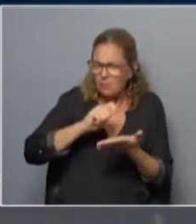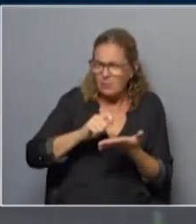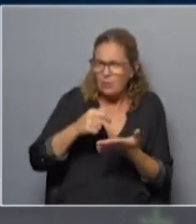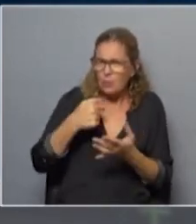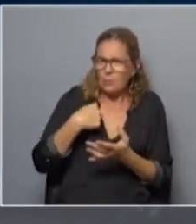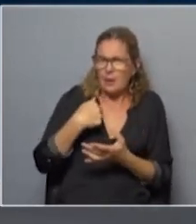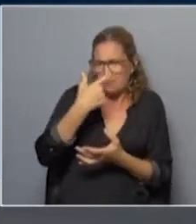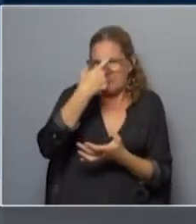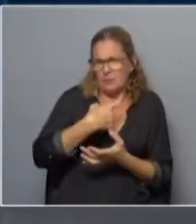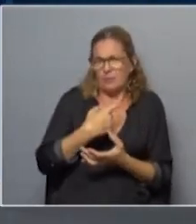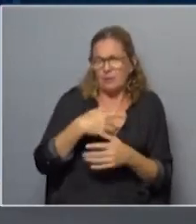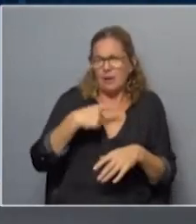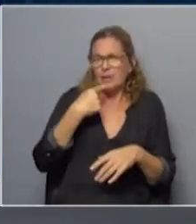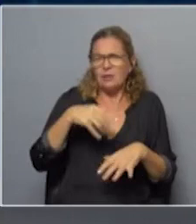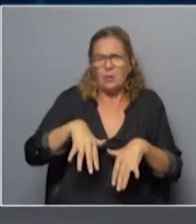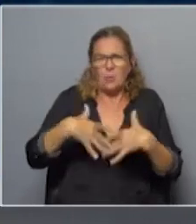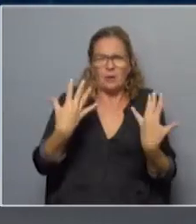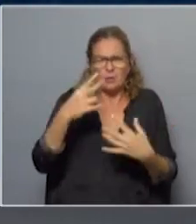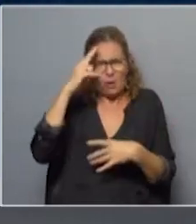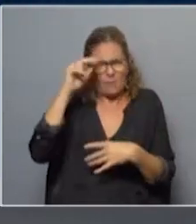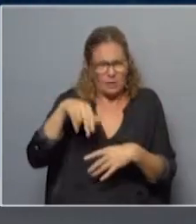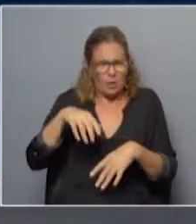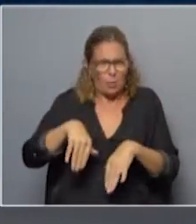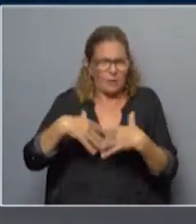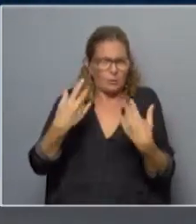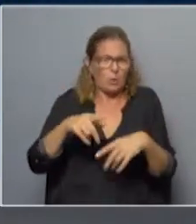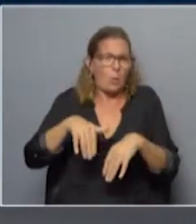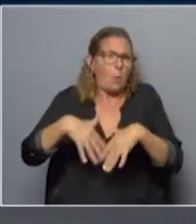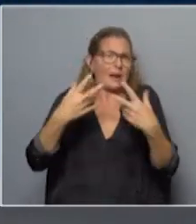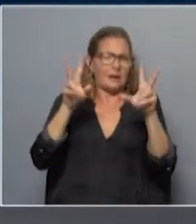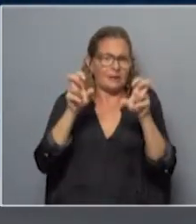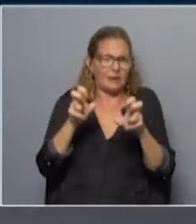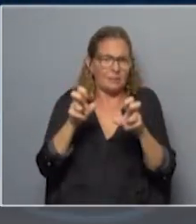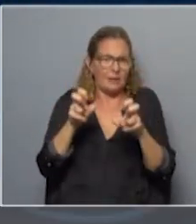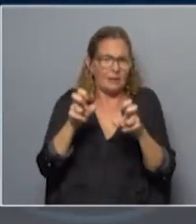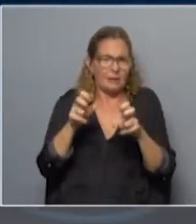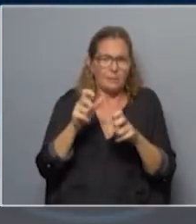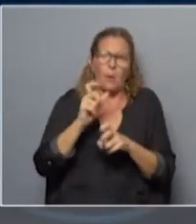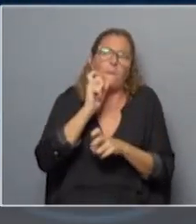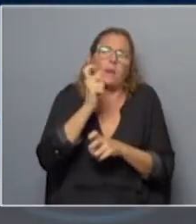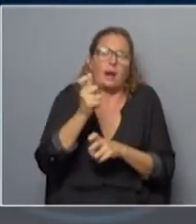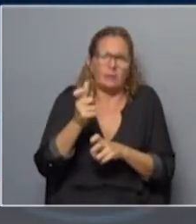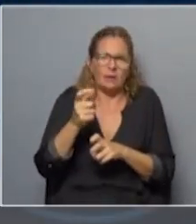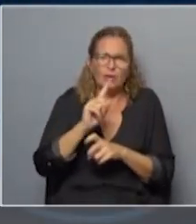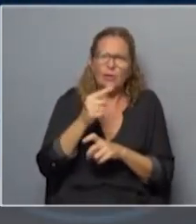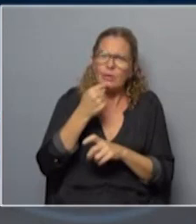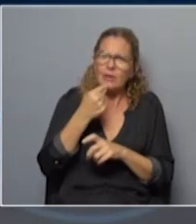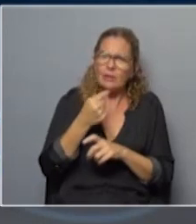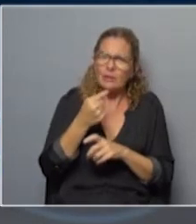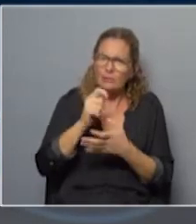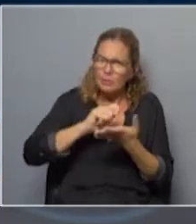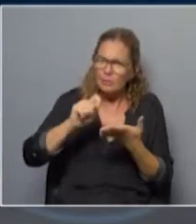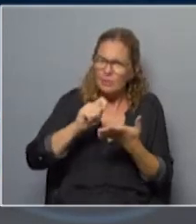en donde uno dice cualquier cosa o opina cualquier cosa sobre cualquier tema, generalmente desde el agravio, pero sin referirse al contenido,